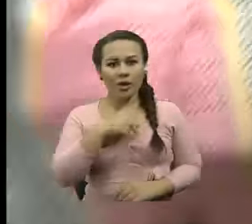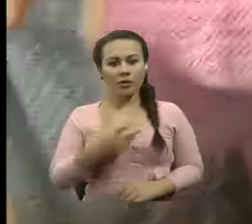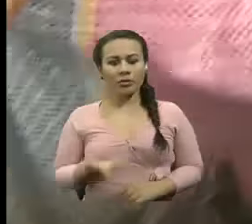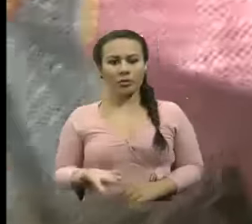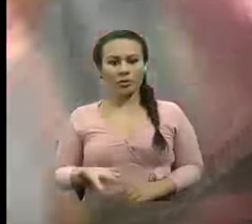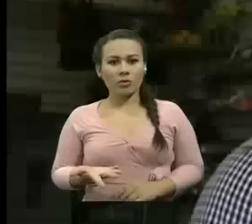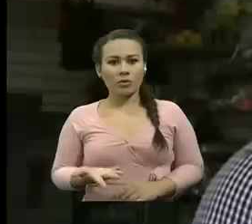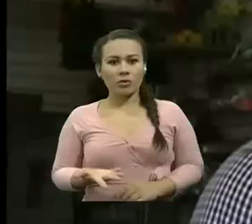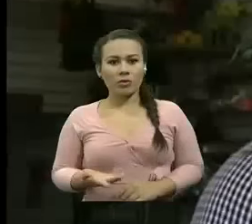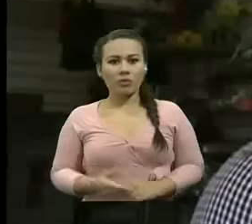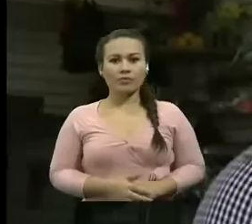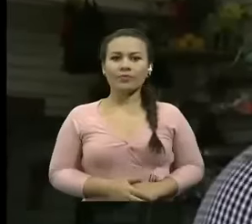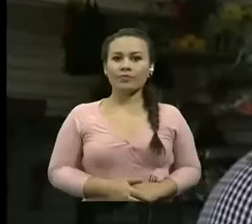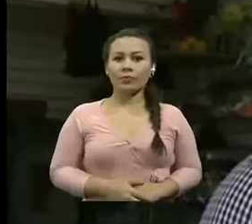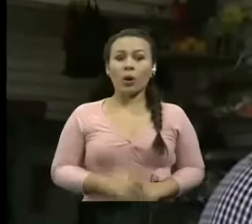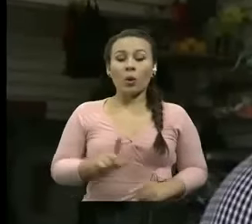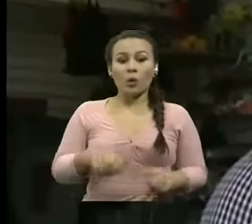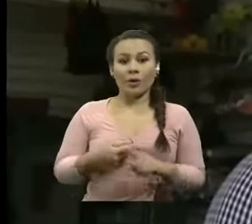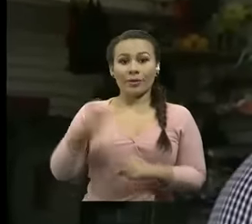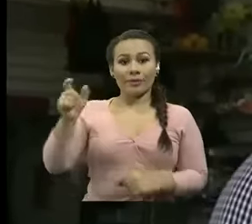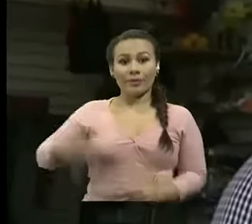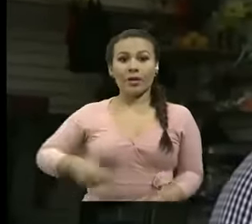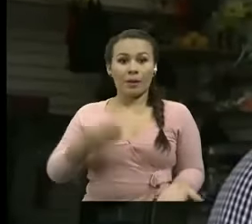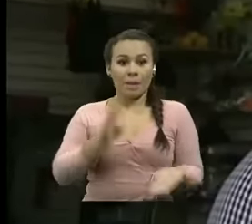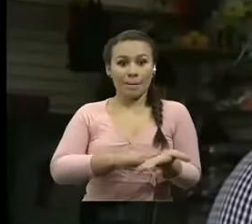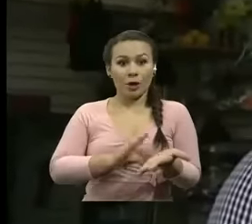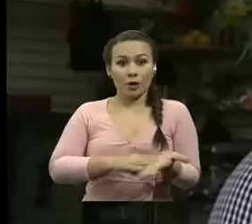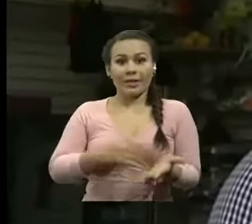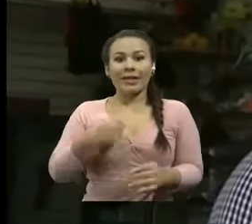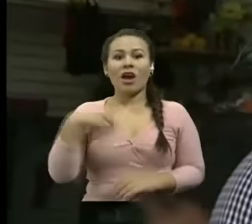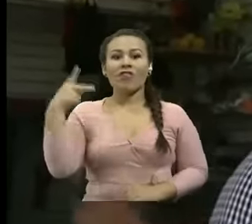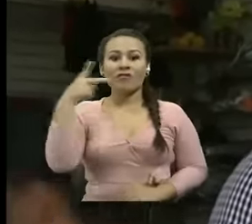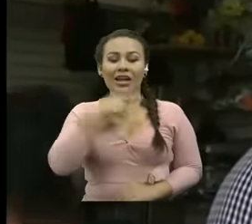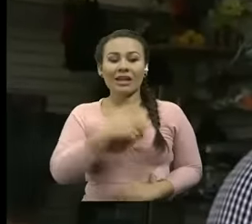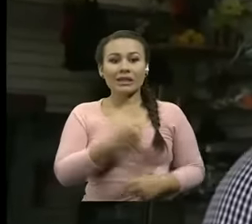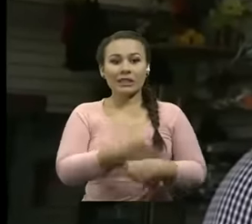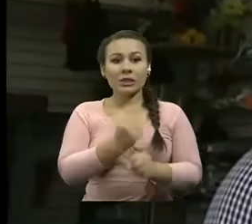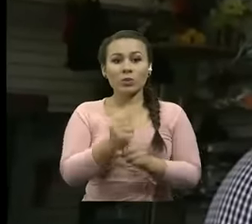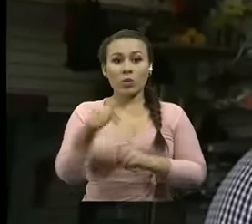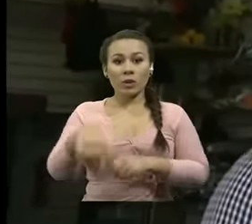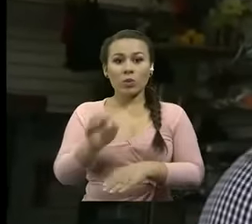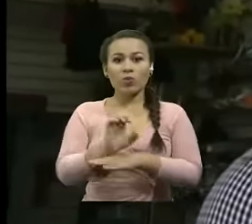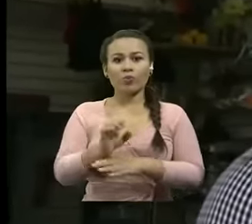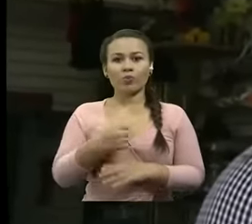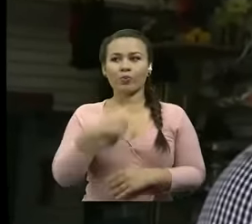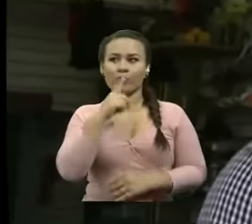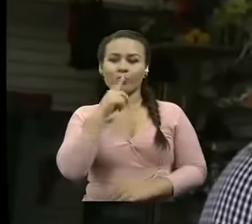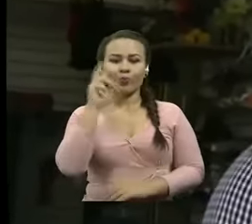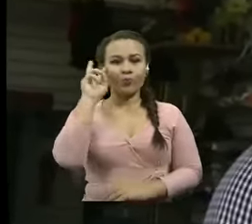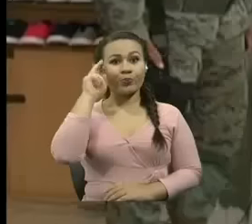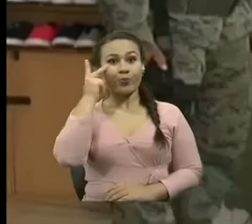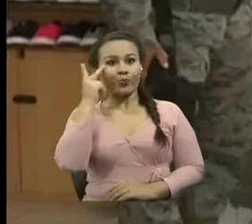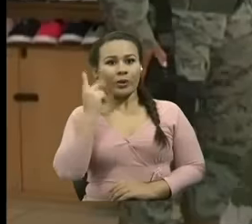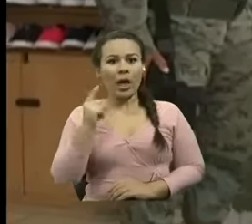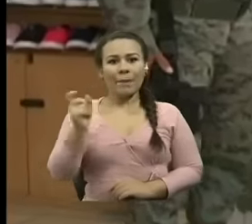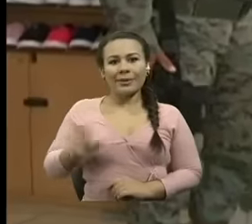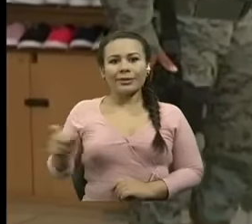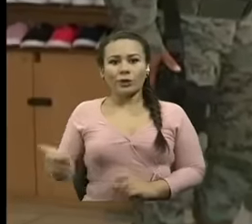en Ecuador al ponerle ellos la etiqueta hecho en Ecuador lo que hacen es evitar cualquier tipo de control